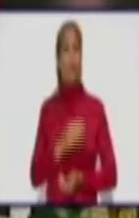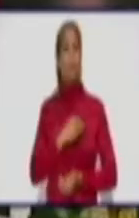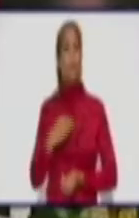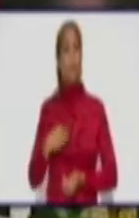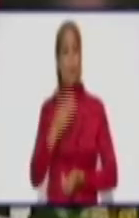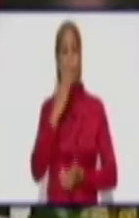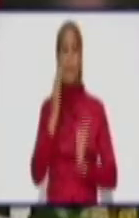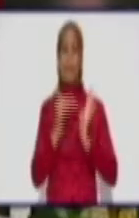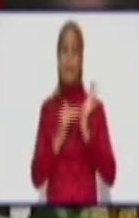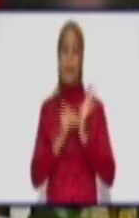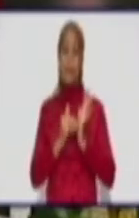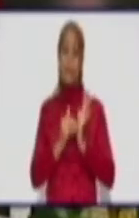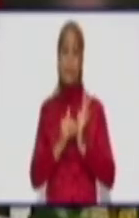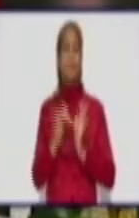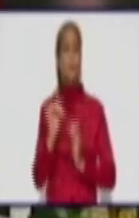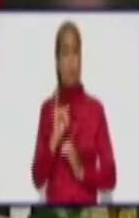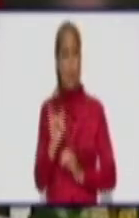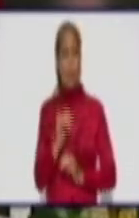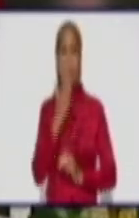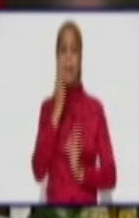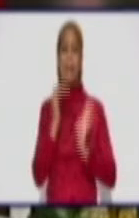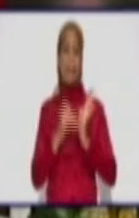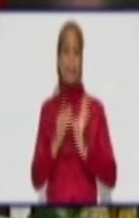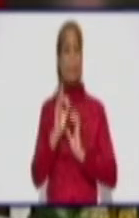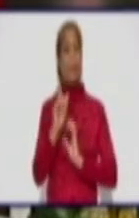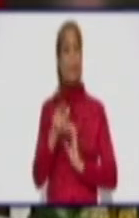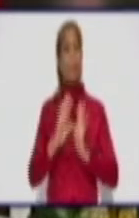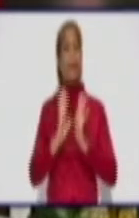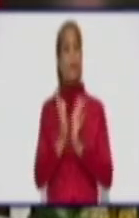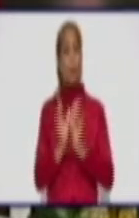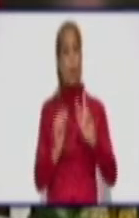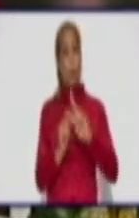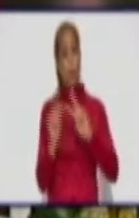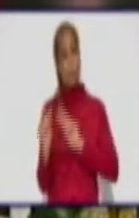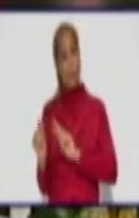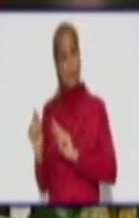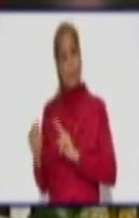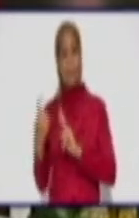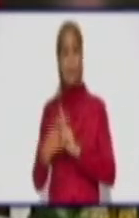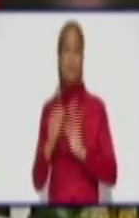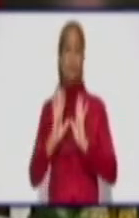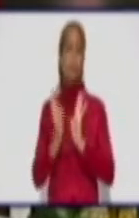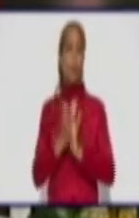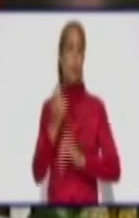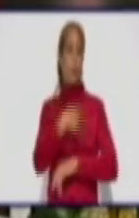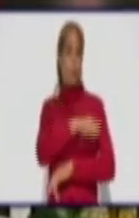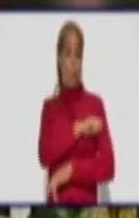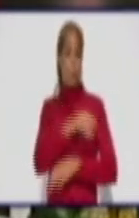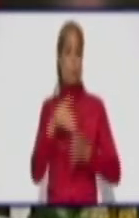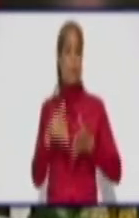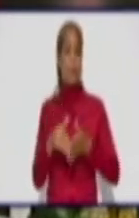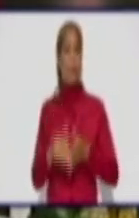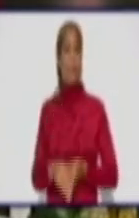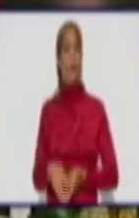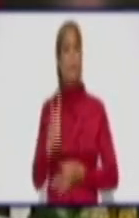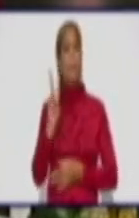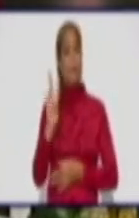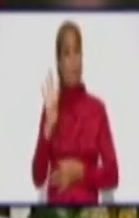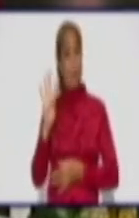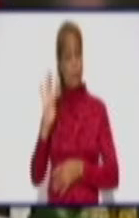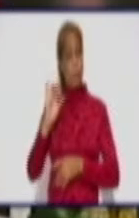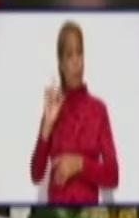Gracias a todos los presentes en el estudio y para todo el pueblo de Granma que nos asiste. Bien, en las últimas 24 horas de las